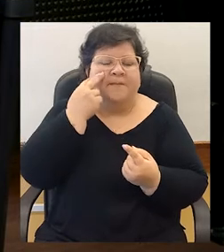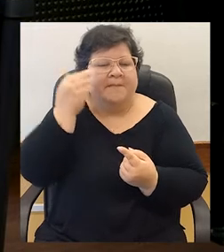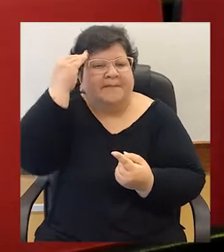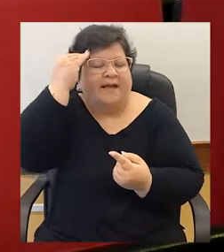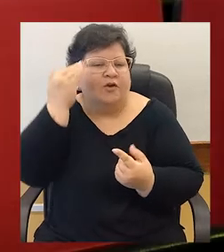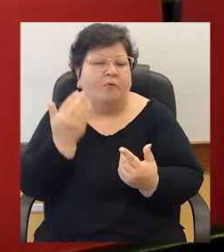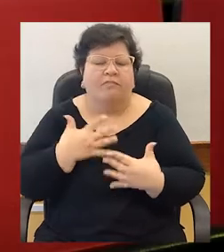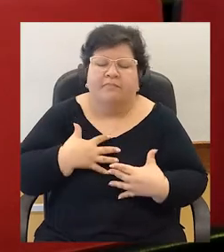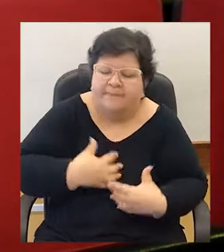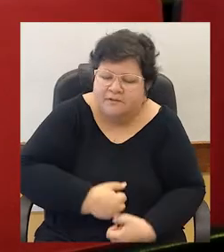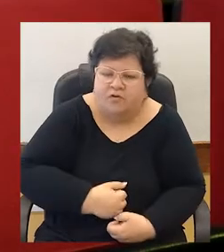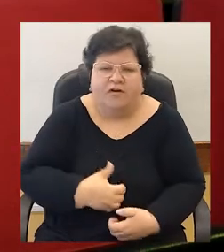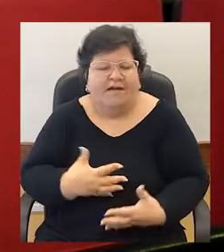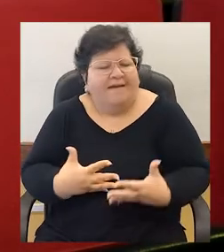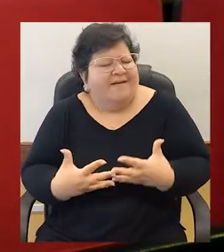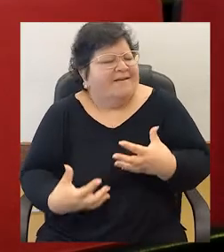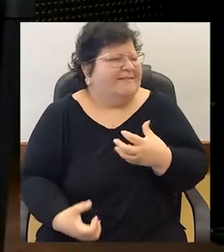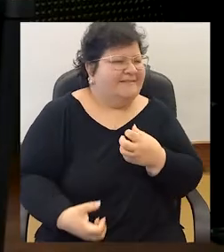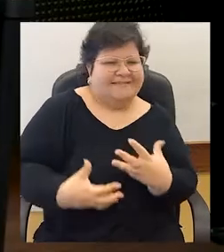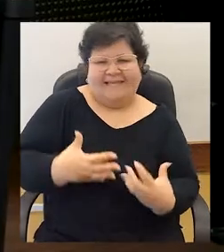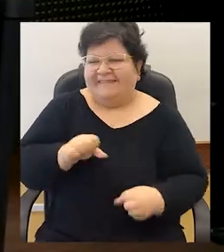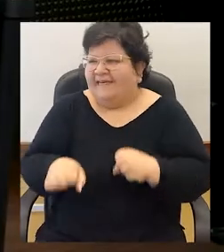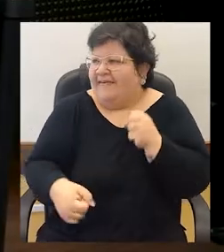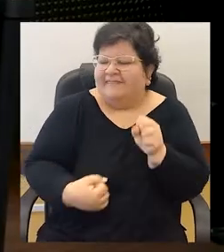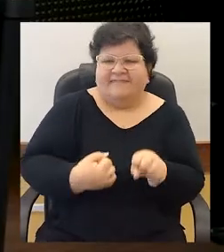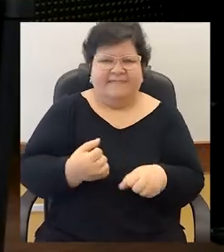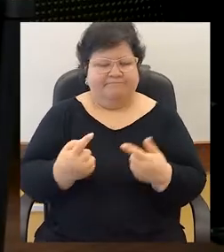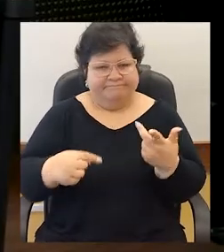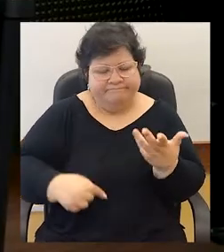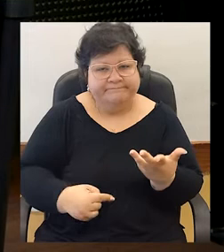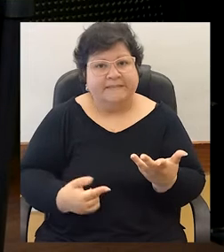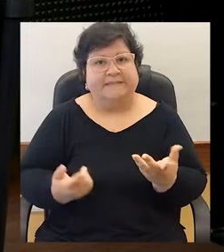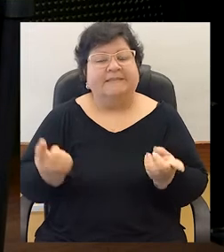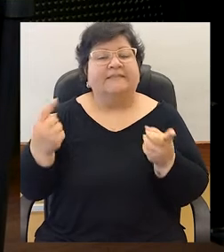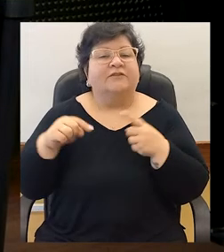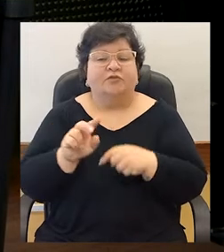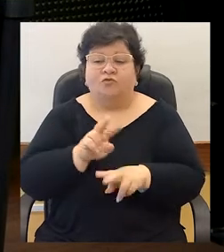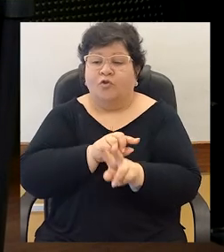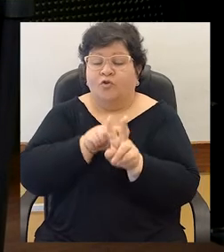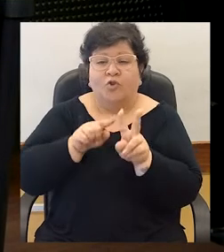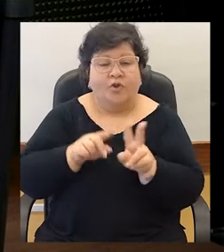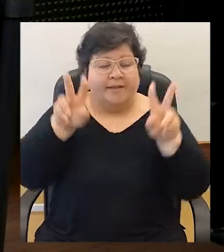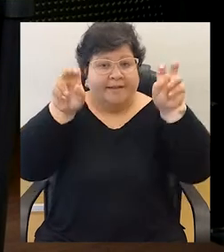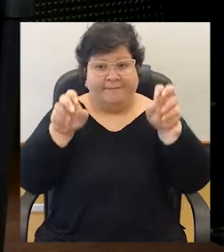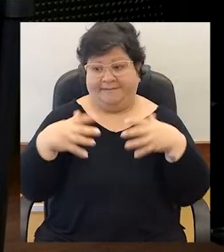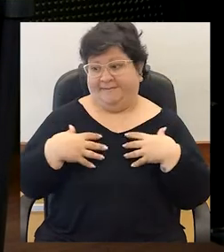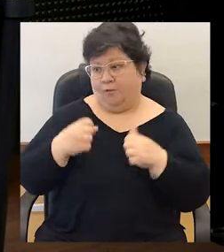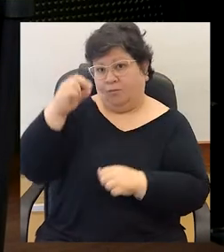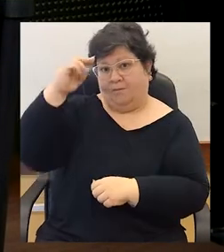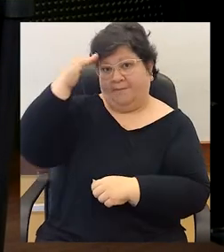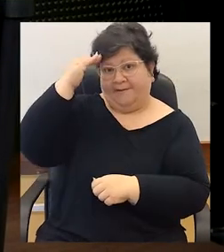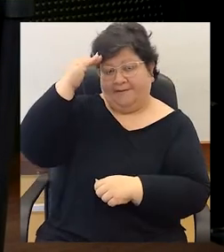o la ansiedad. Y además porque en realidad conjuga como dos temas que son como difíciles de abordar. Uno es la salud mental